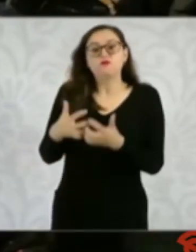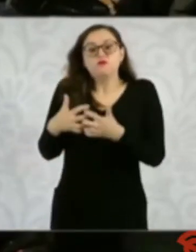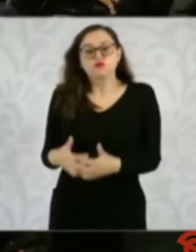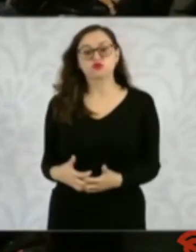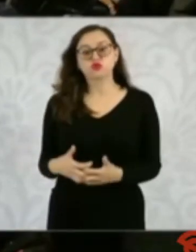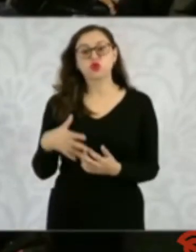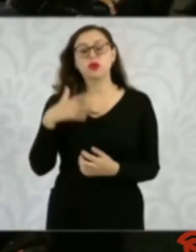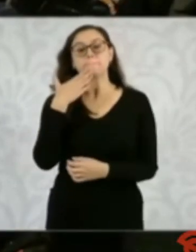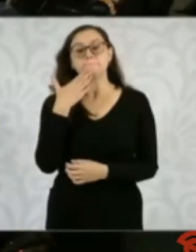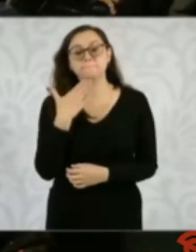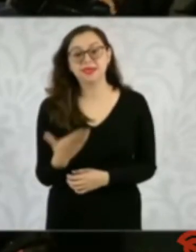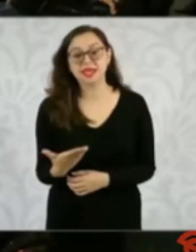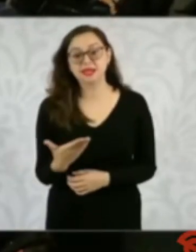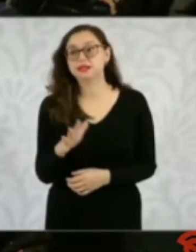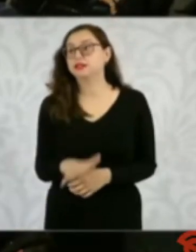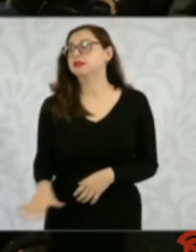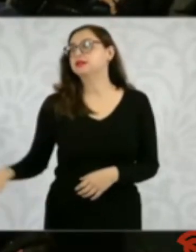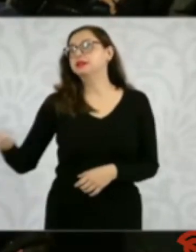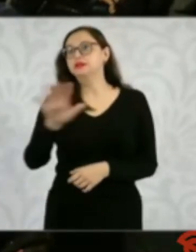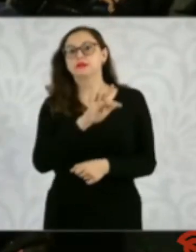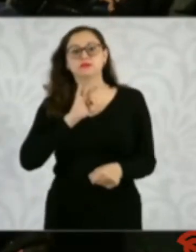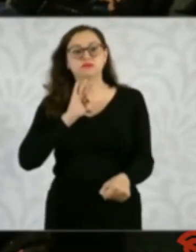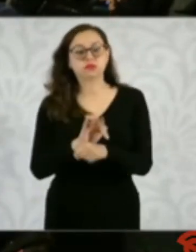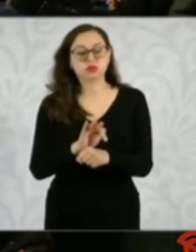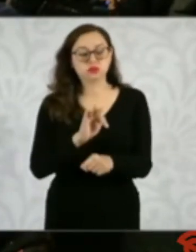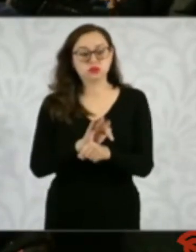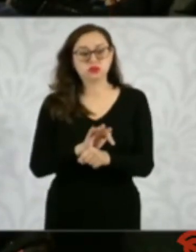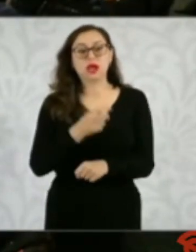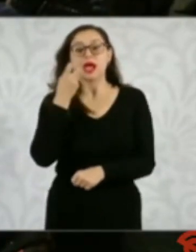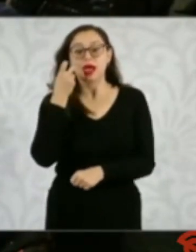que proteja a la población. Y eso es lo que estamos construyendo.